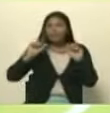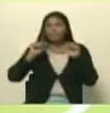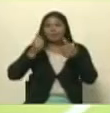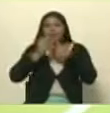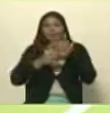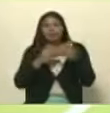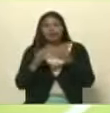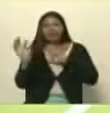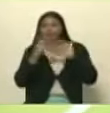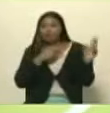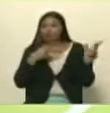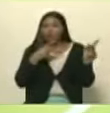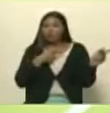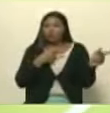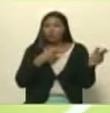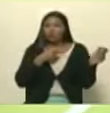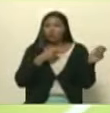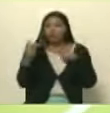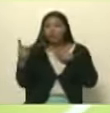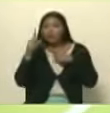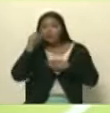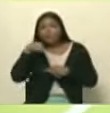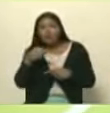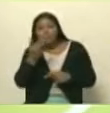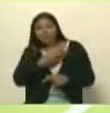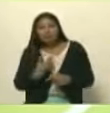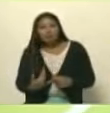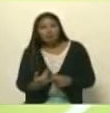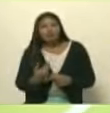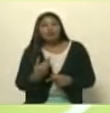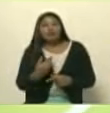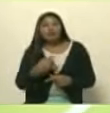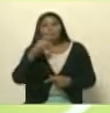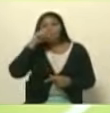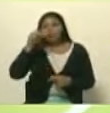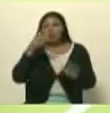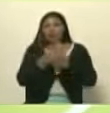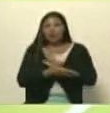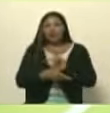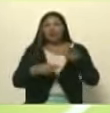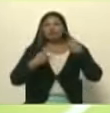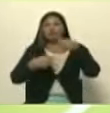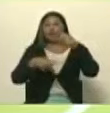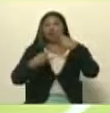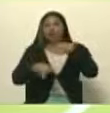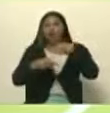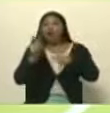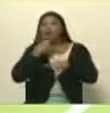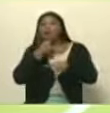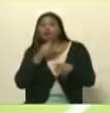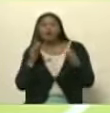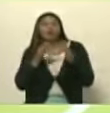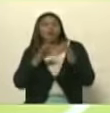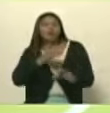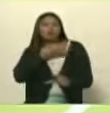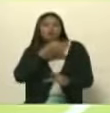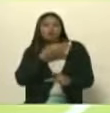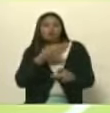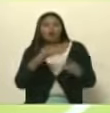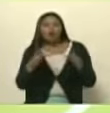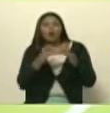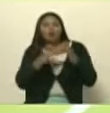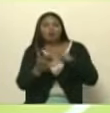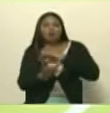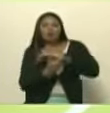uso del Twitter, el presidente Nicolás Maduro Moros es pionero en el uso del TikTok, una de las redes sociales más complejas,